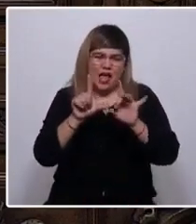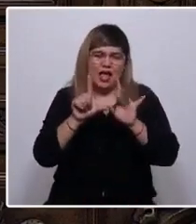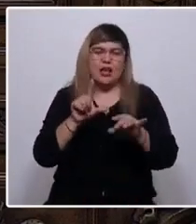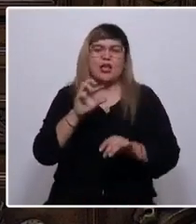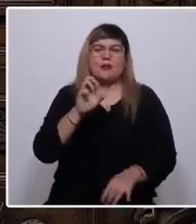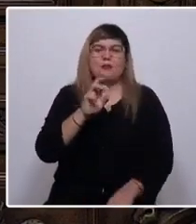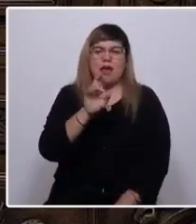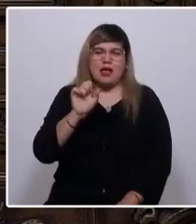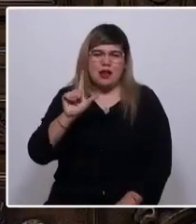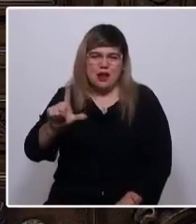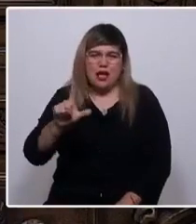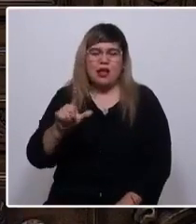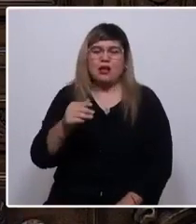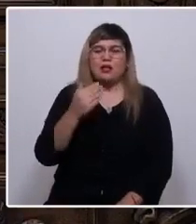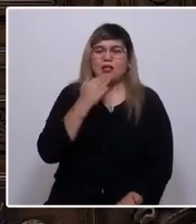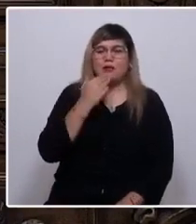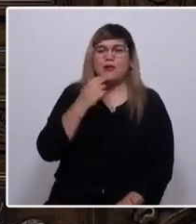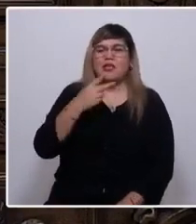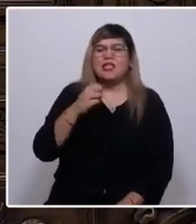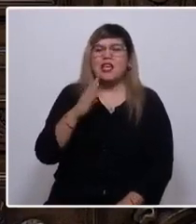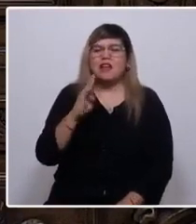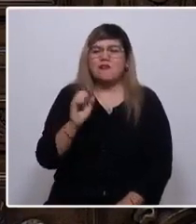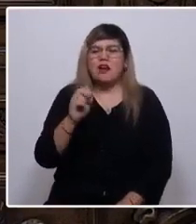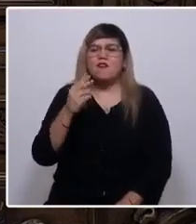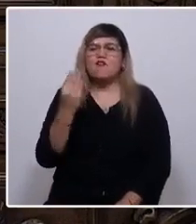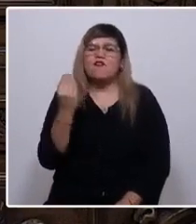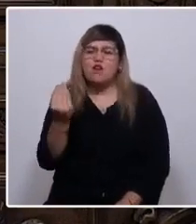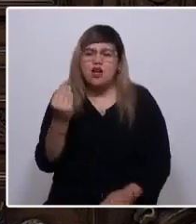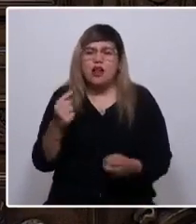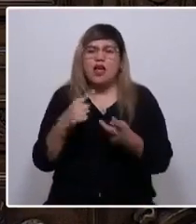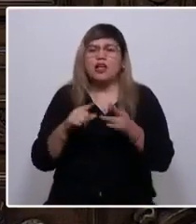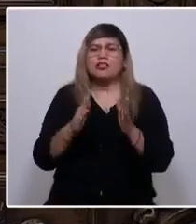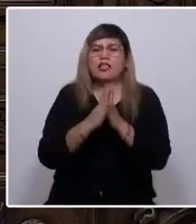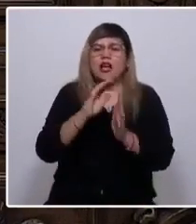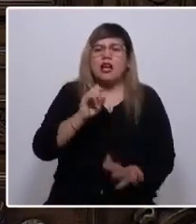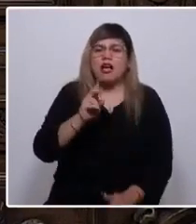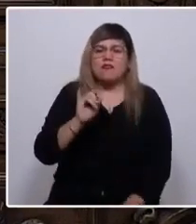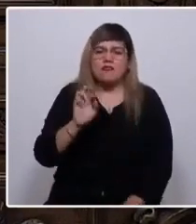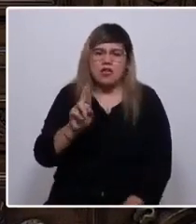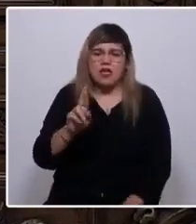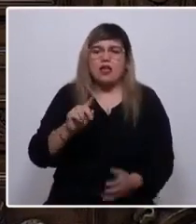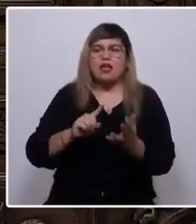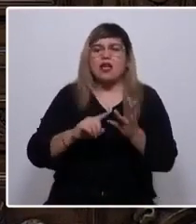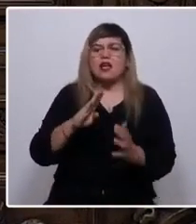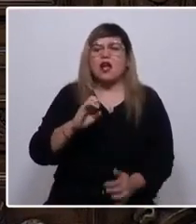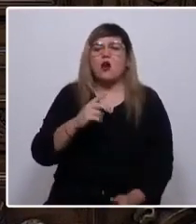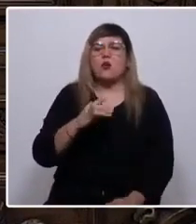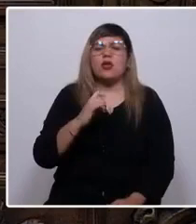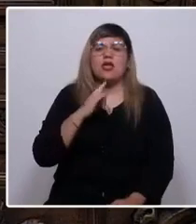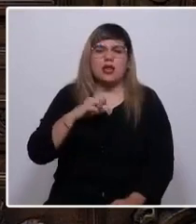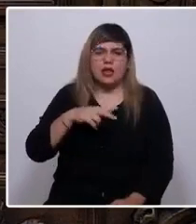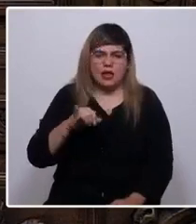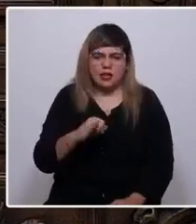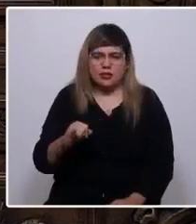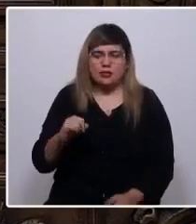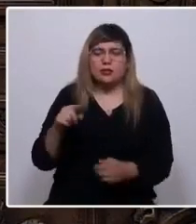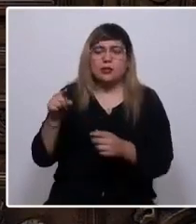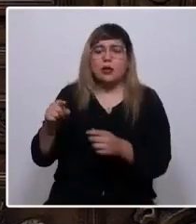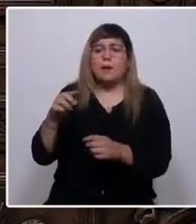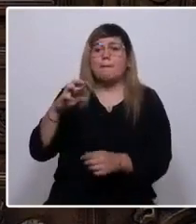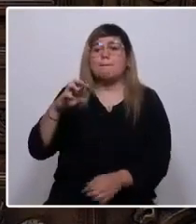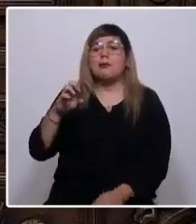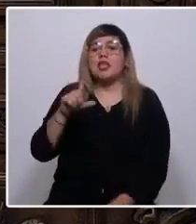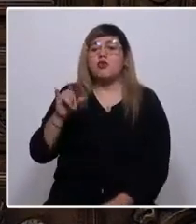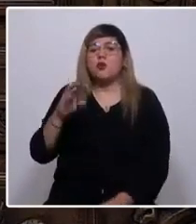bajando al Valle, Hierbas Buenas, Villa Alegre, San Javier, Retiro y Cauquenes, llegando al Mar, Peyúgue y